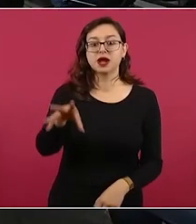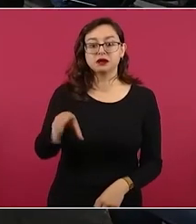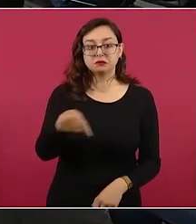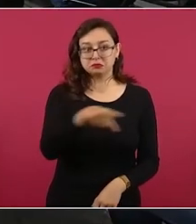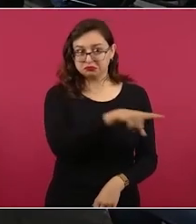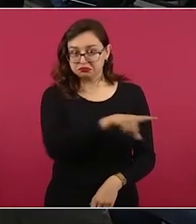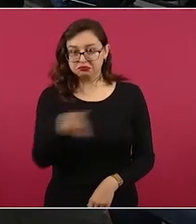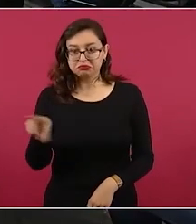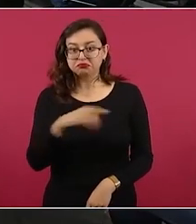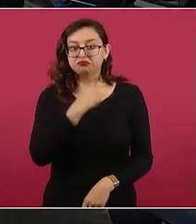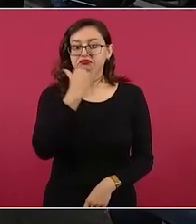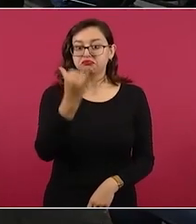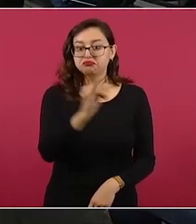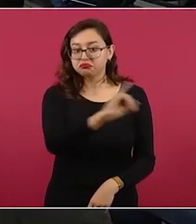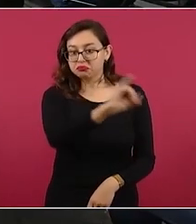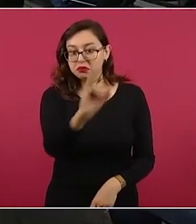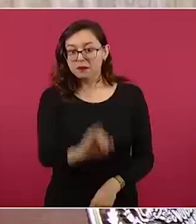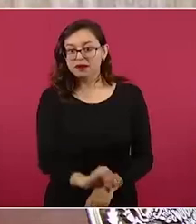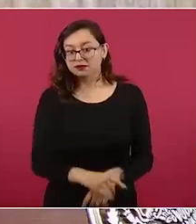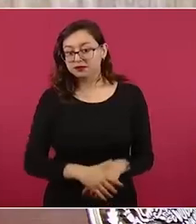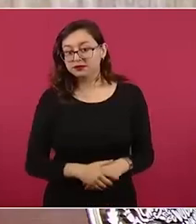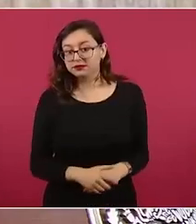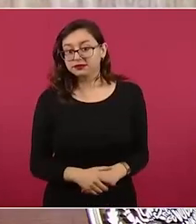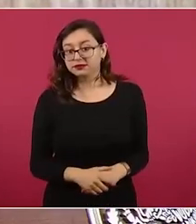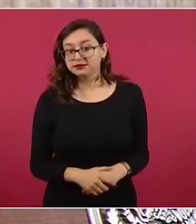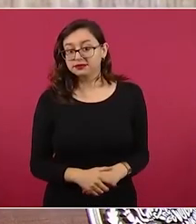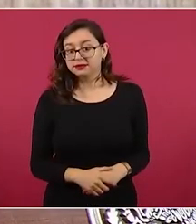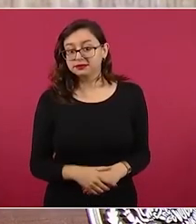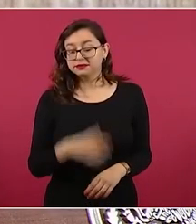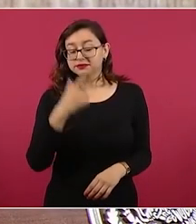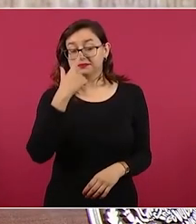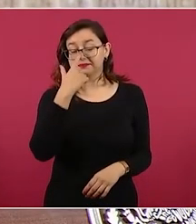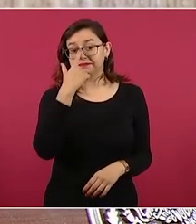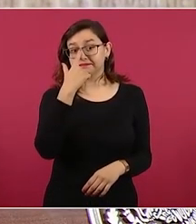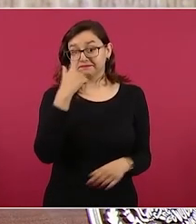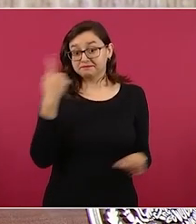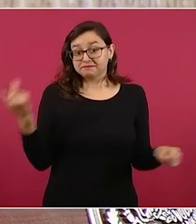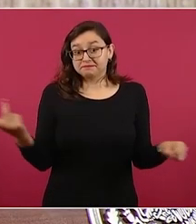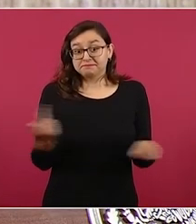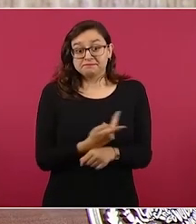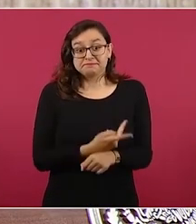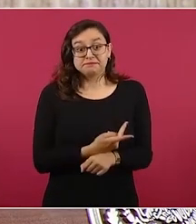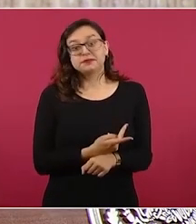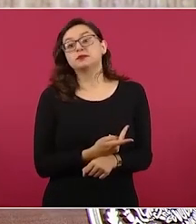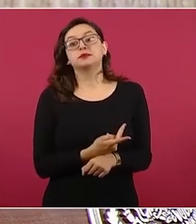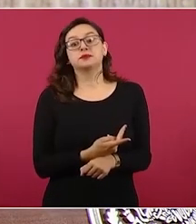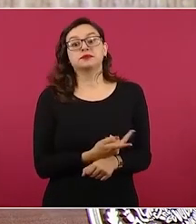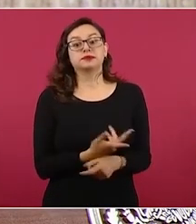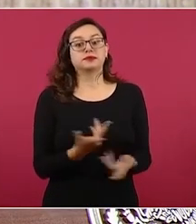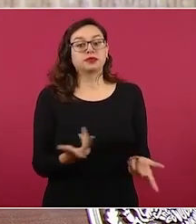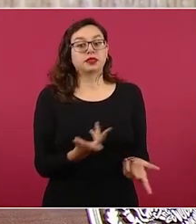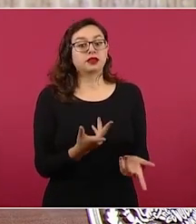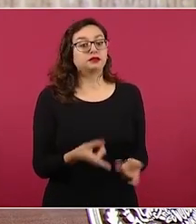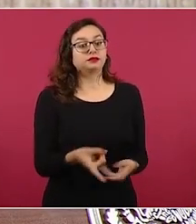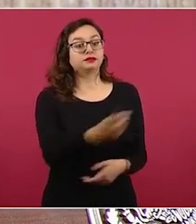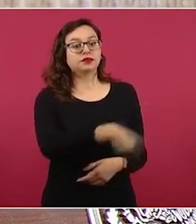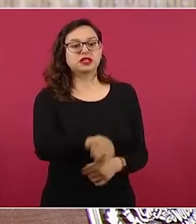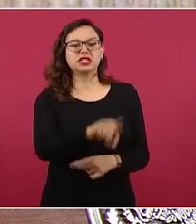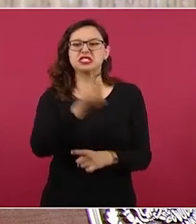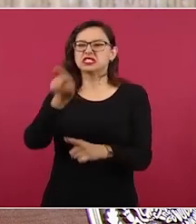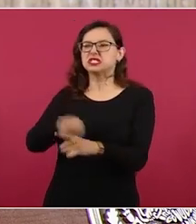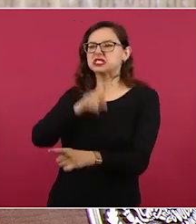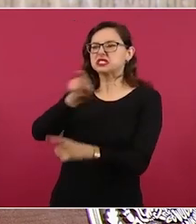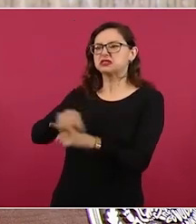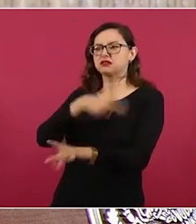Los que critican, pues muchas veces no tienen